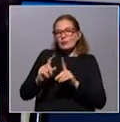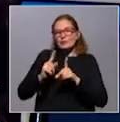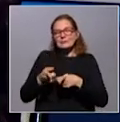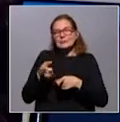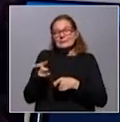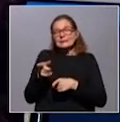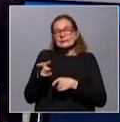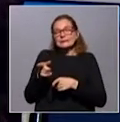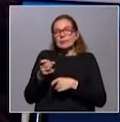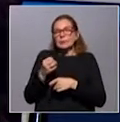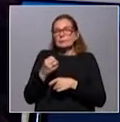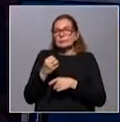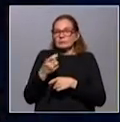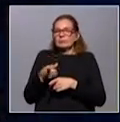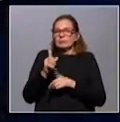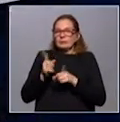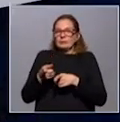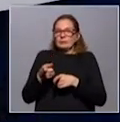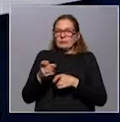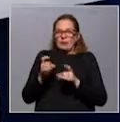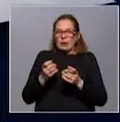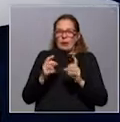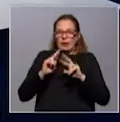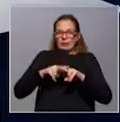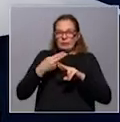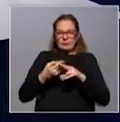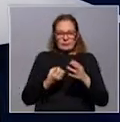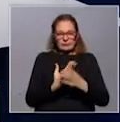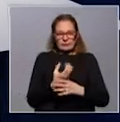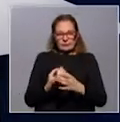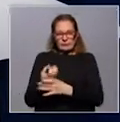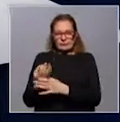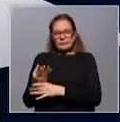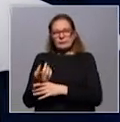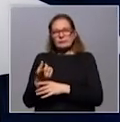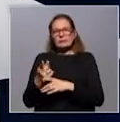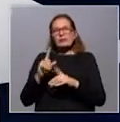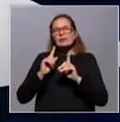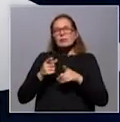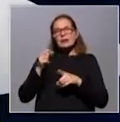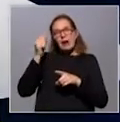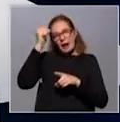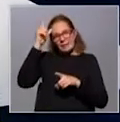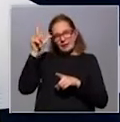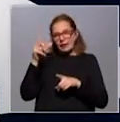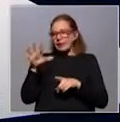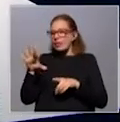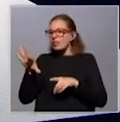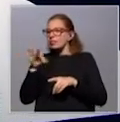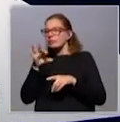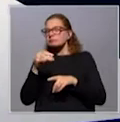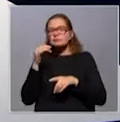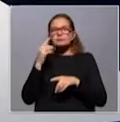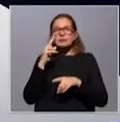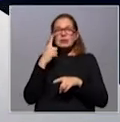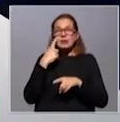obviamente ha favorecido este tipo de brotes que están habiendo. Obviamente también la capacidad de rastreo oportuno que